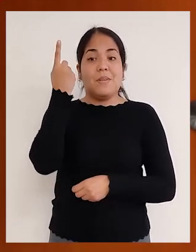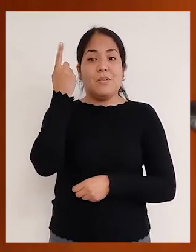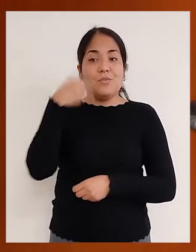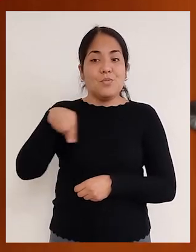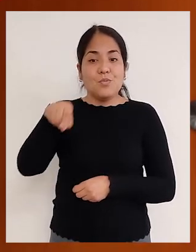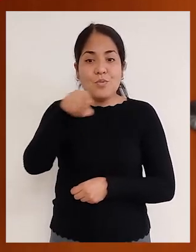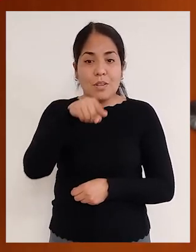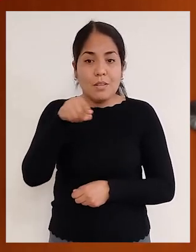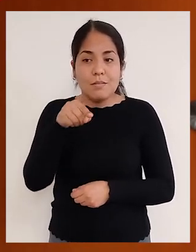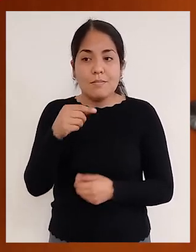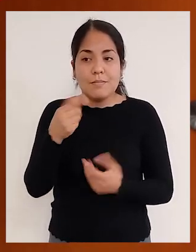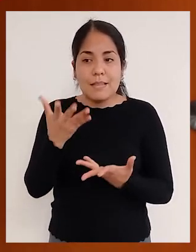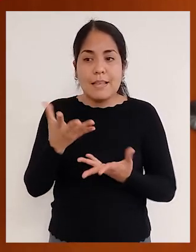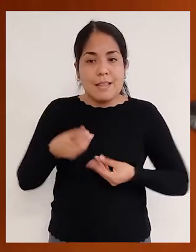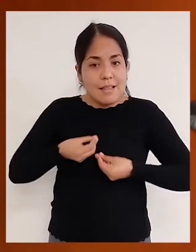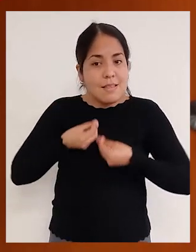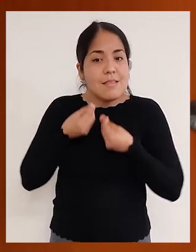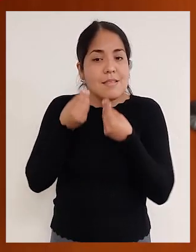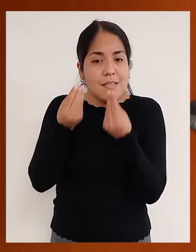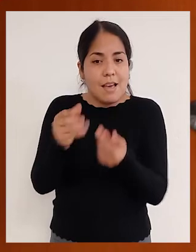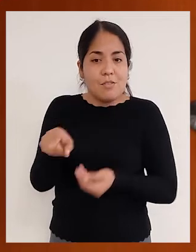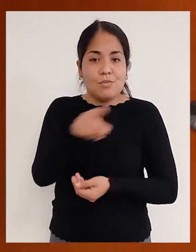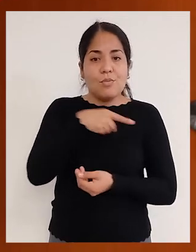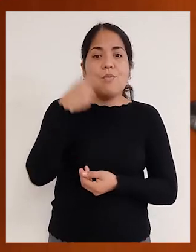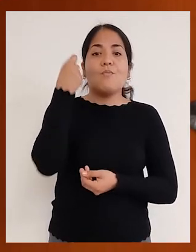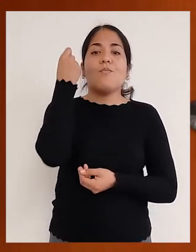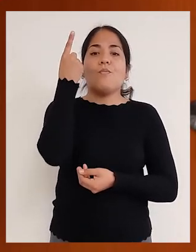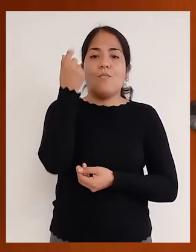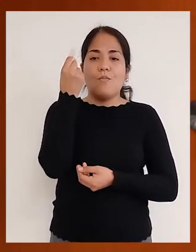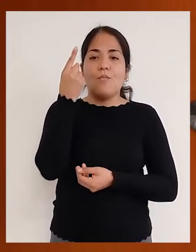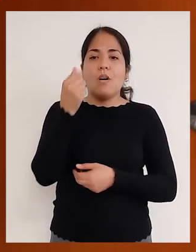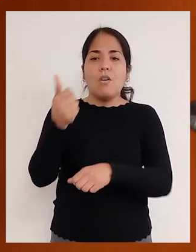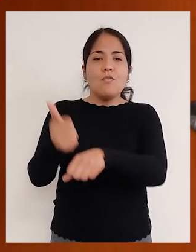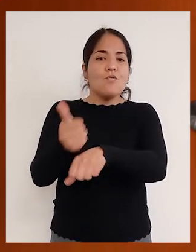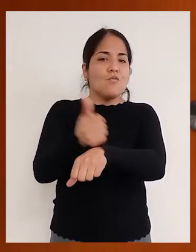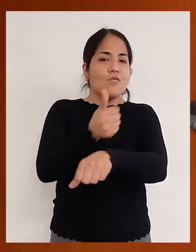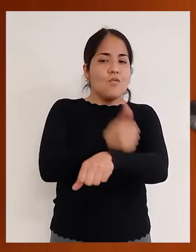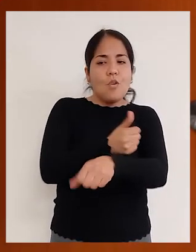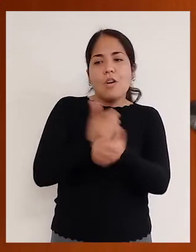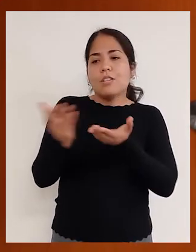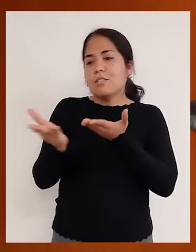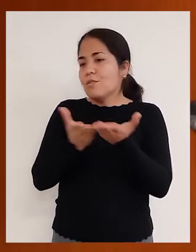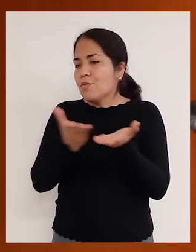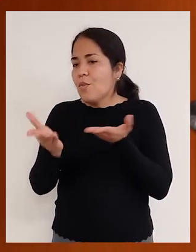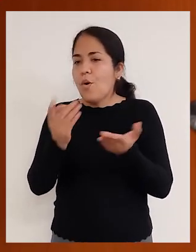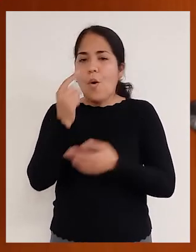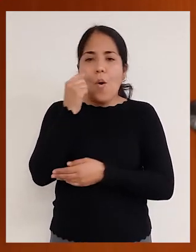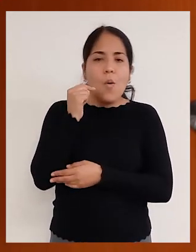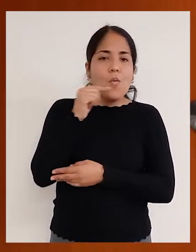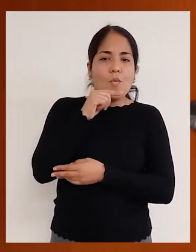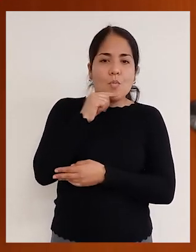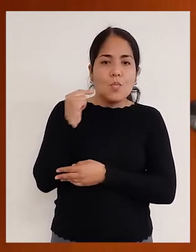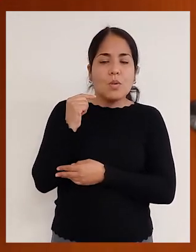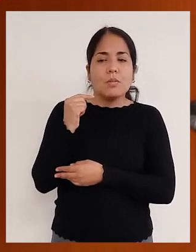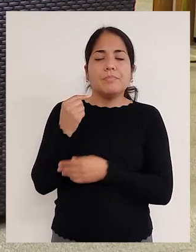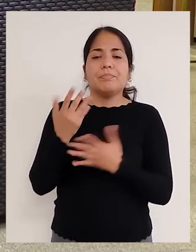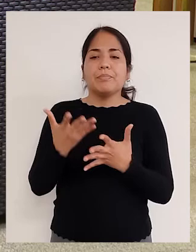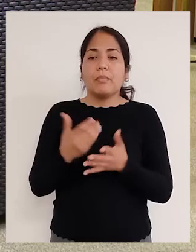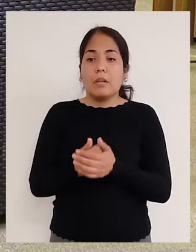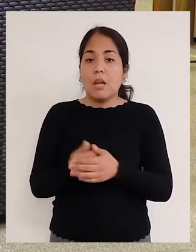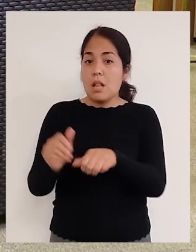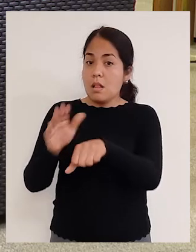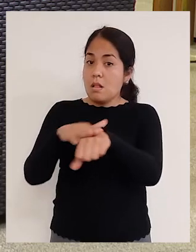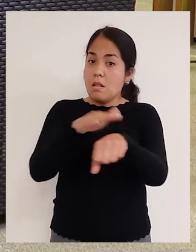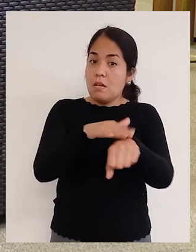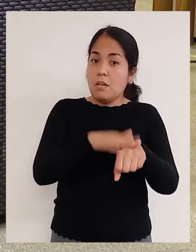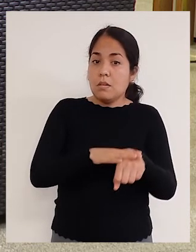queremos nosotros dar a conocer a los funcionarios, a los servidores, a las servidoras. Y